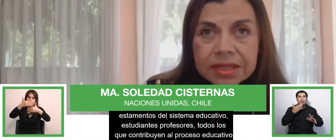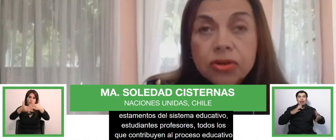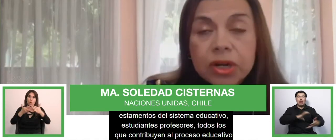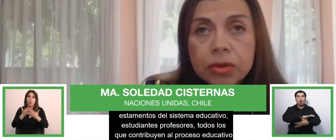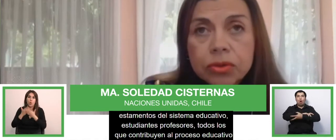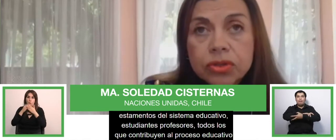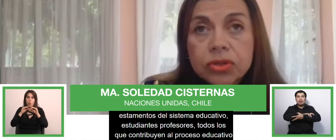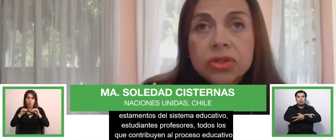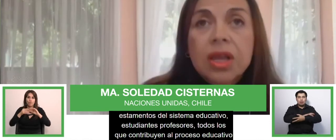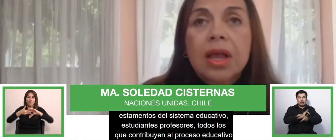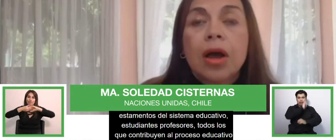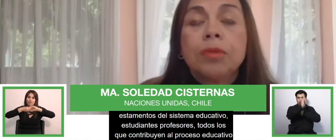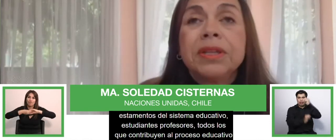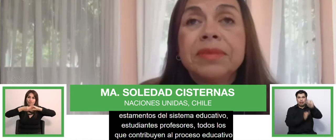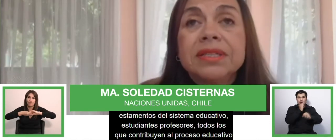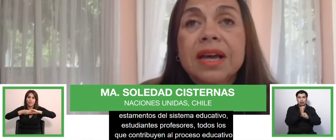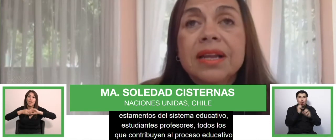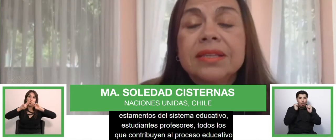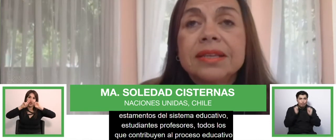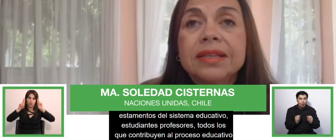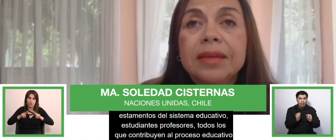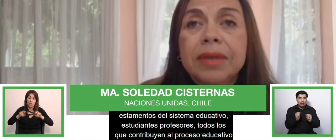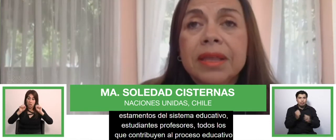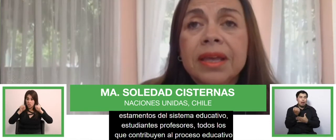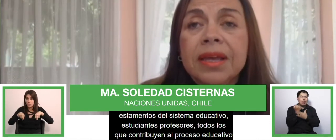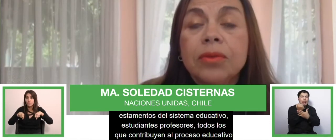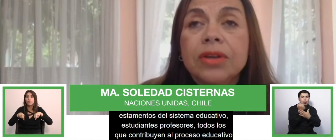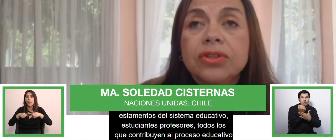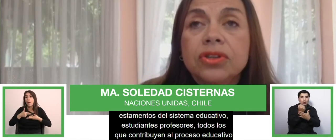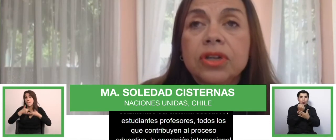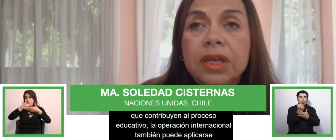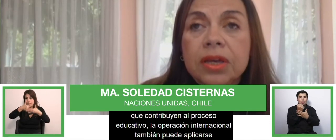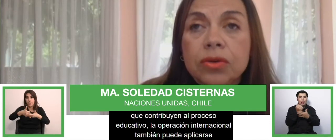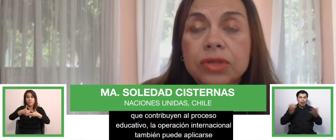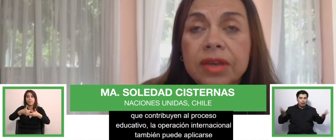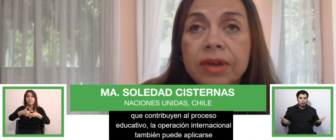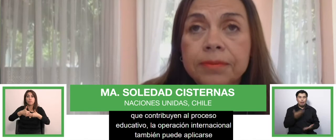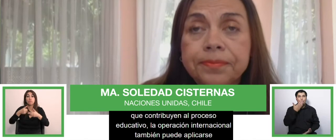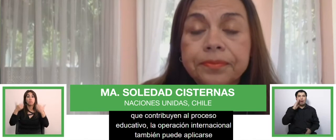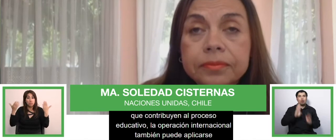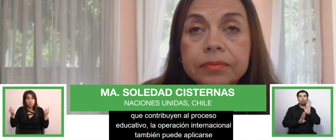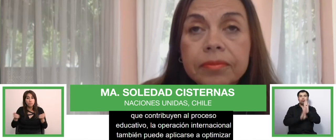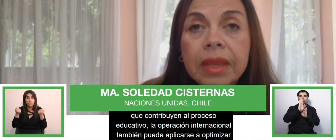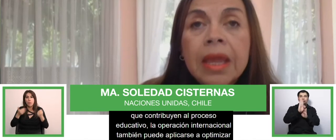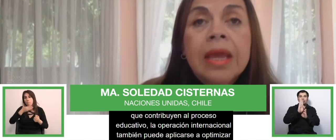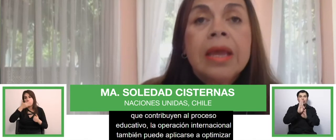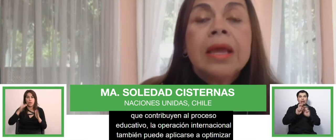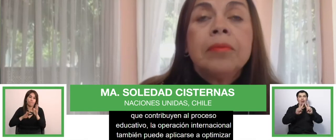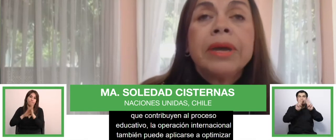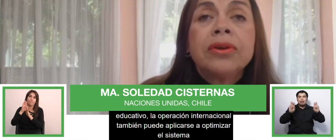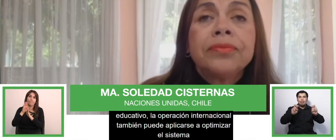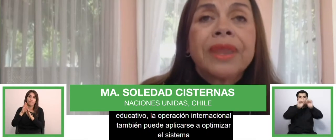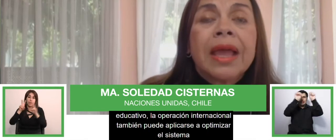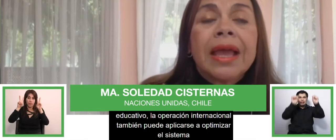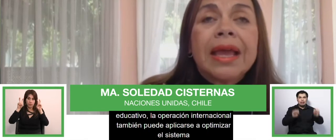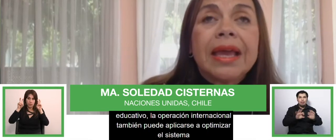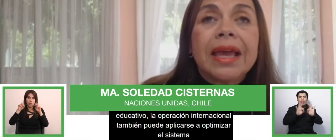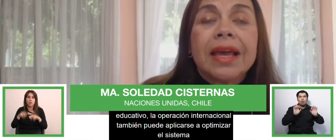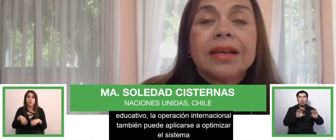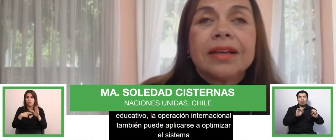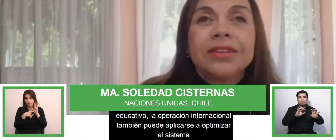aplicarse con recursos a optimizar el sistema de educación inclusiva. Bueno,